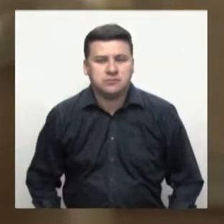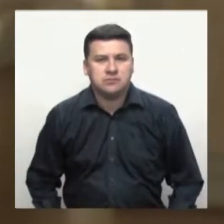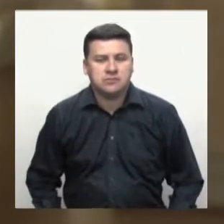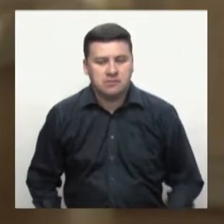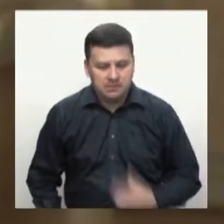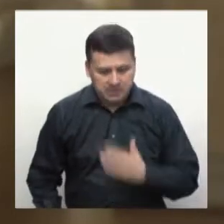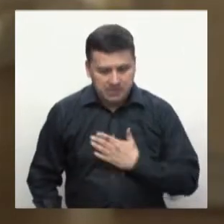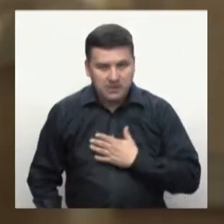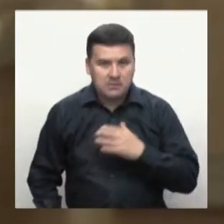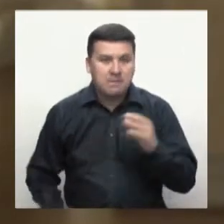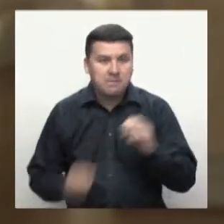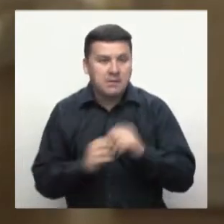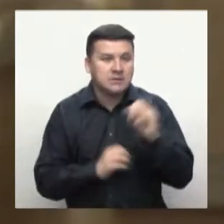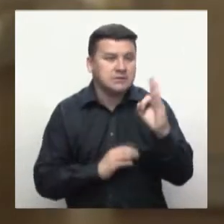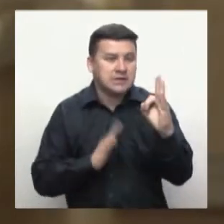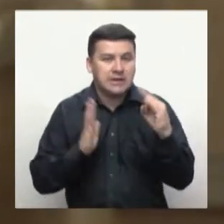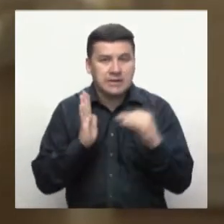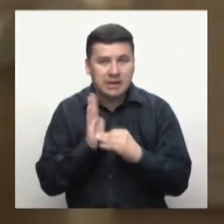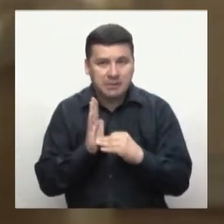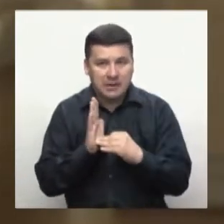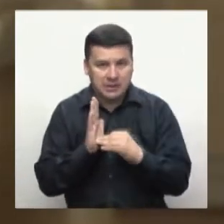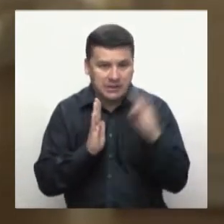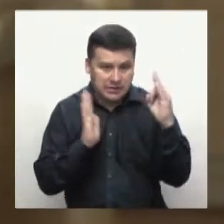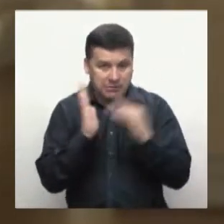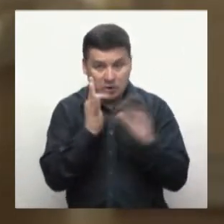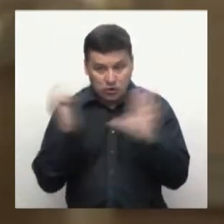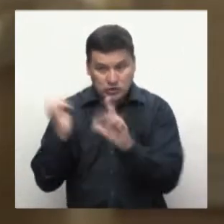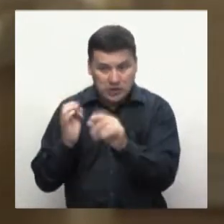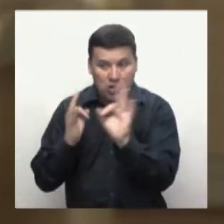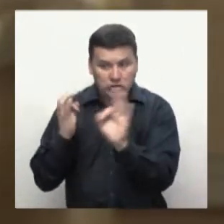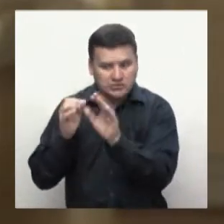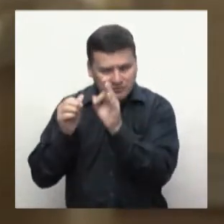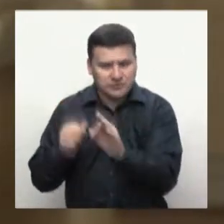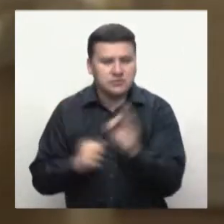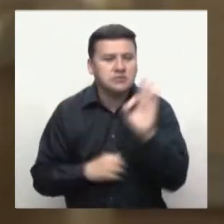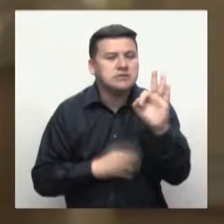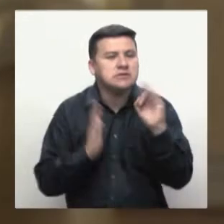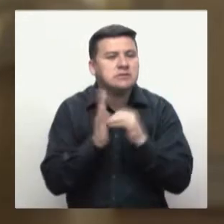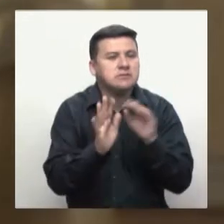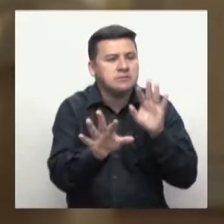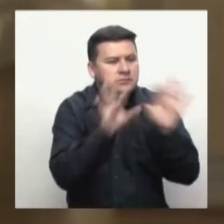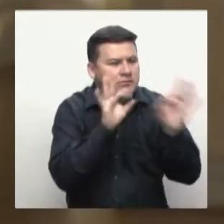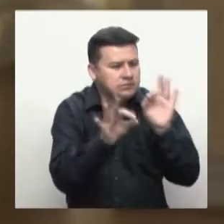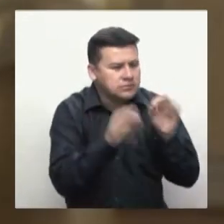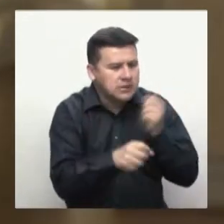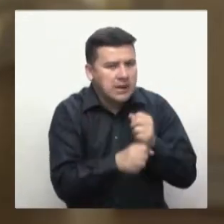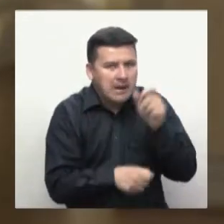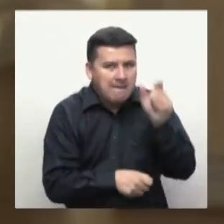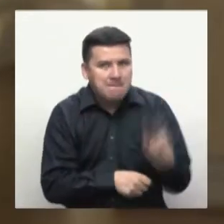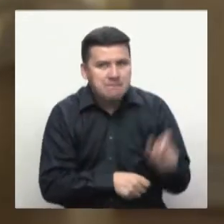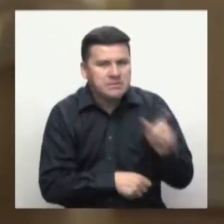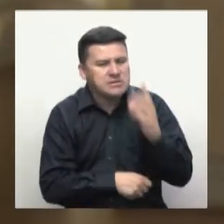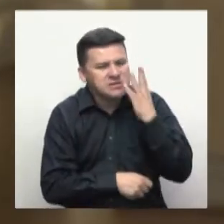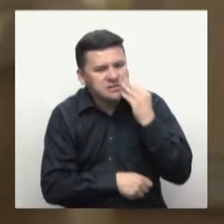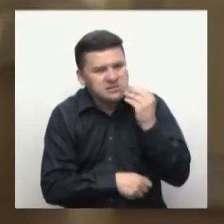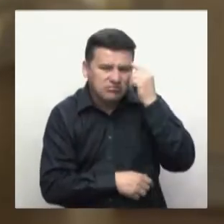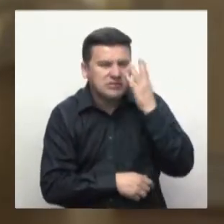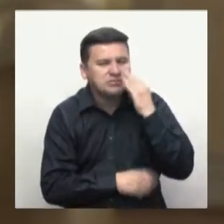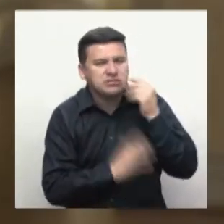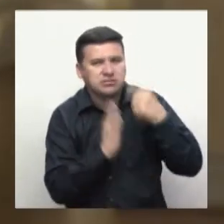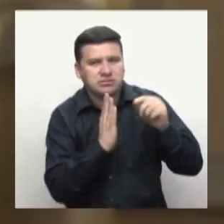para desarrollar el campo. Y los otros 3,000 son trabajos que estamos formalizando,